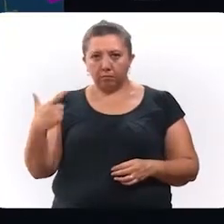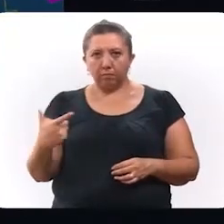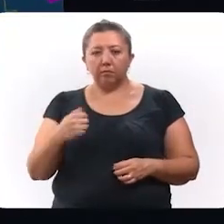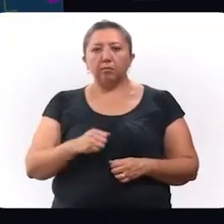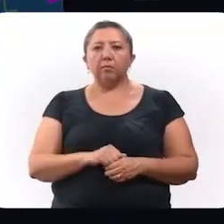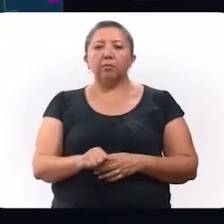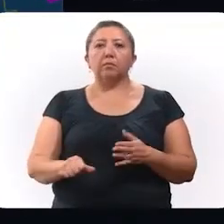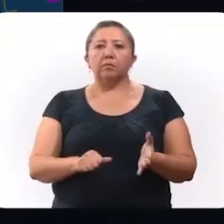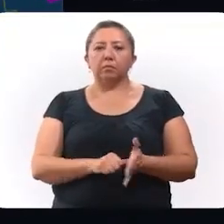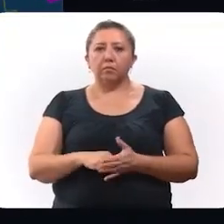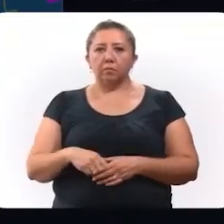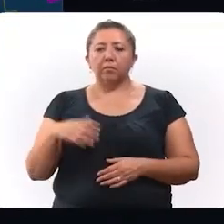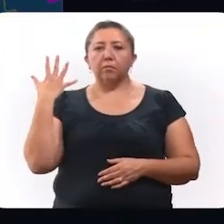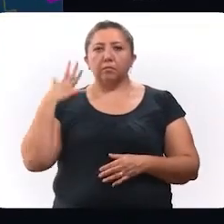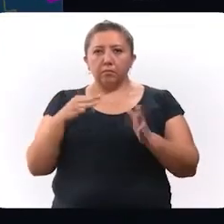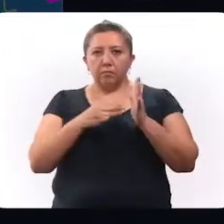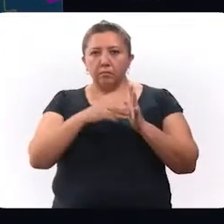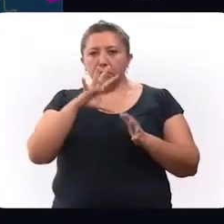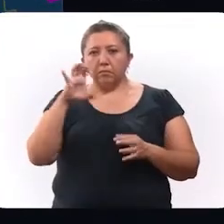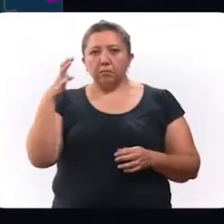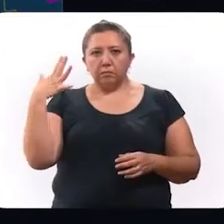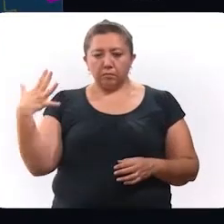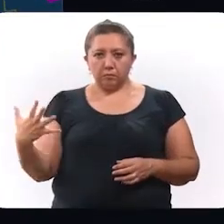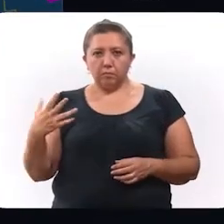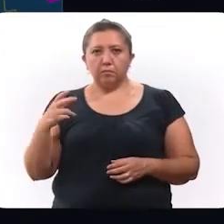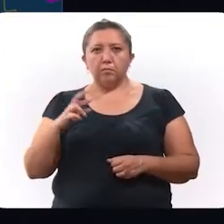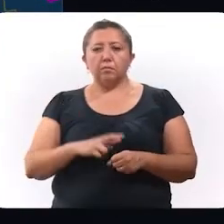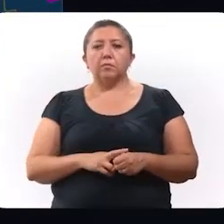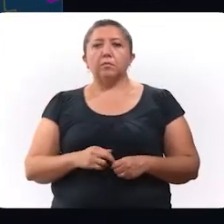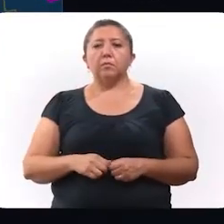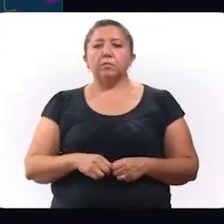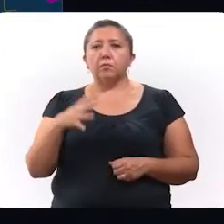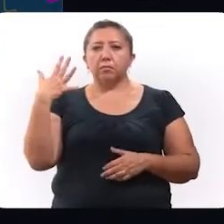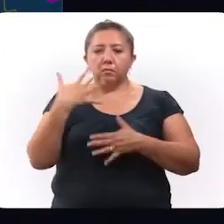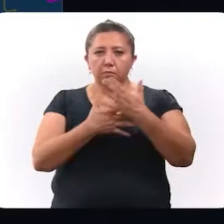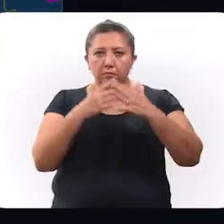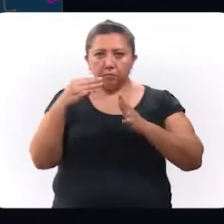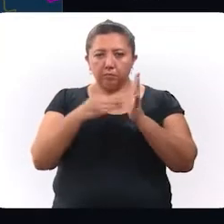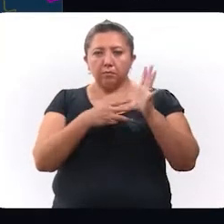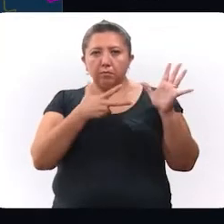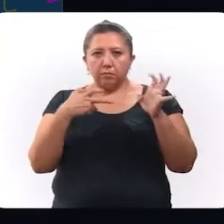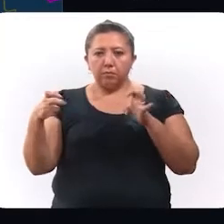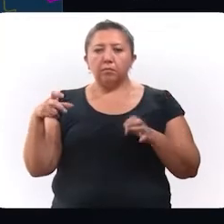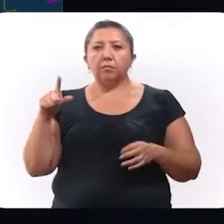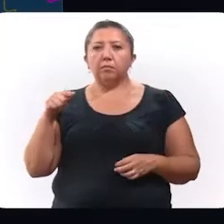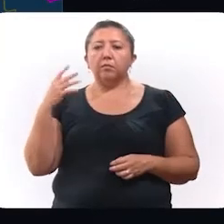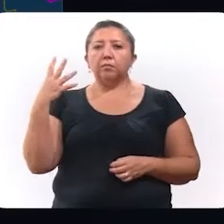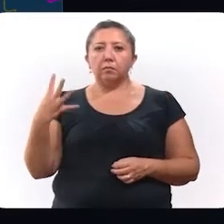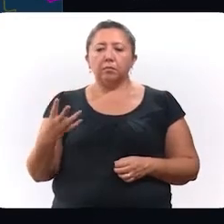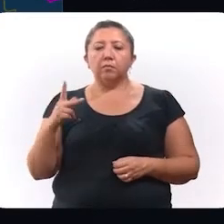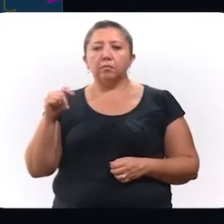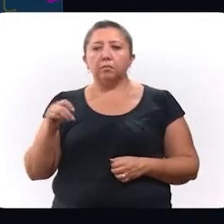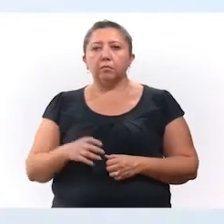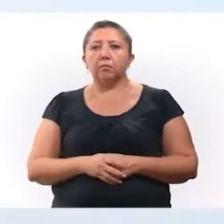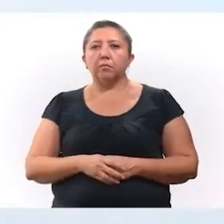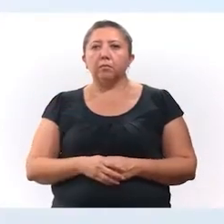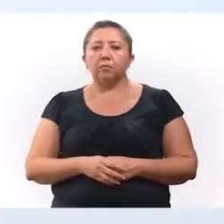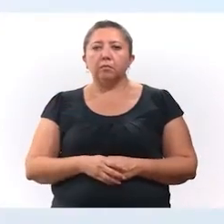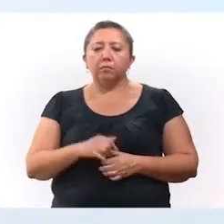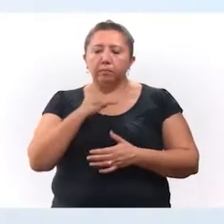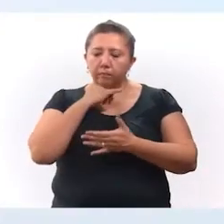en la zona centro, 10,505 en la zona sur, 15,874 en la zona poniente.